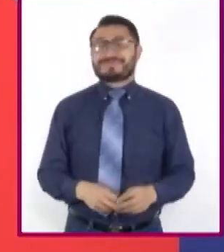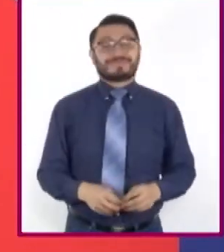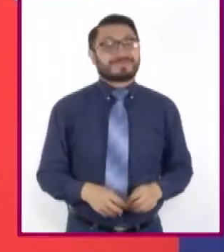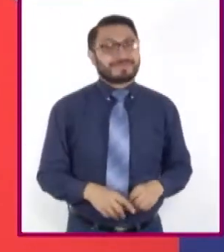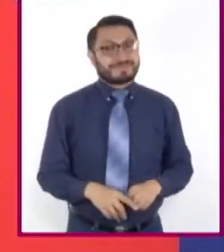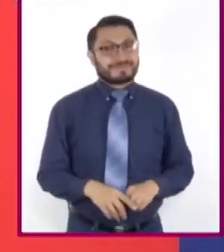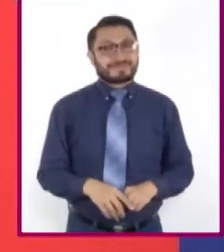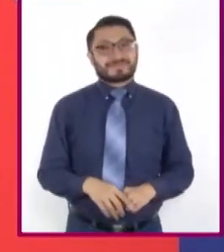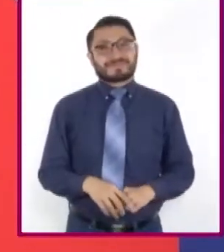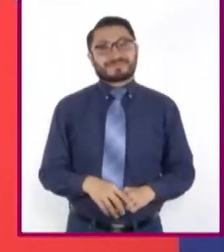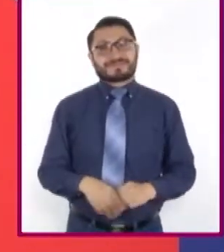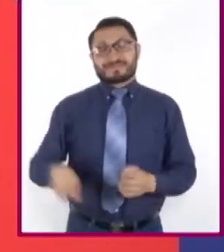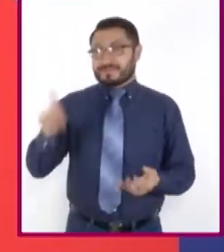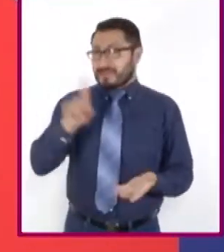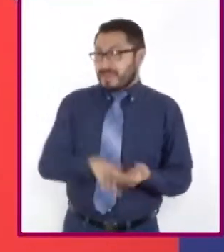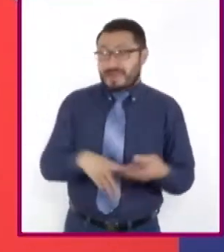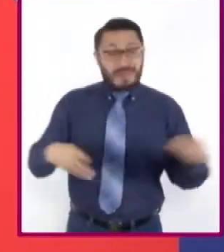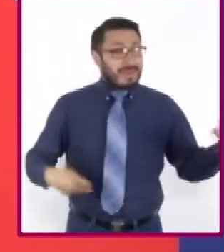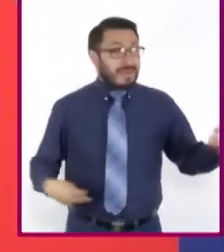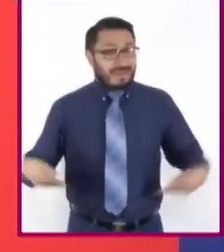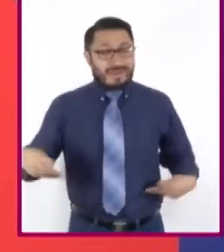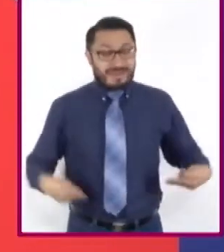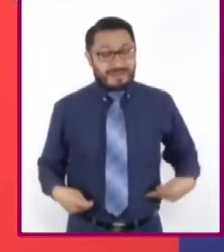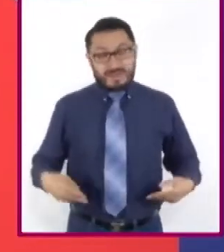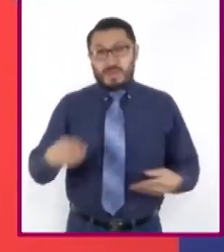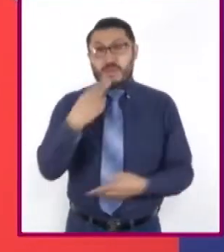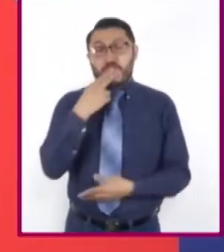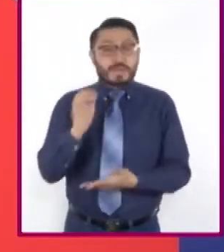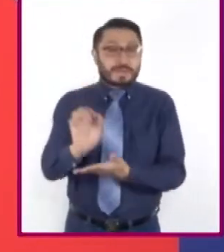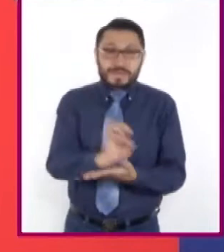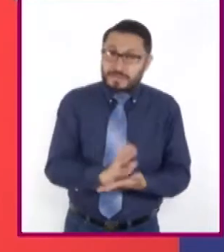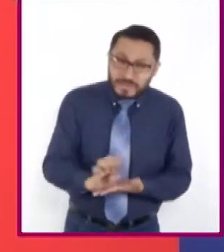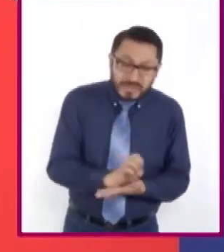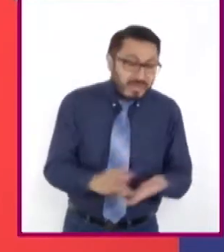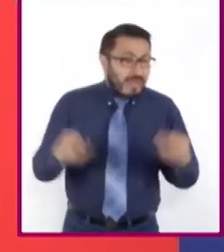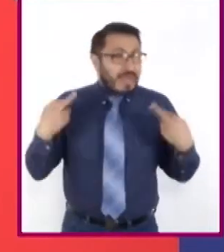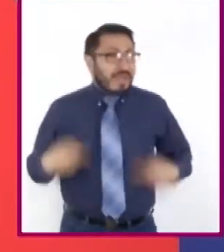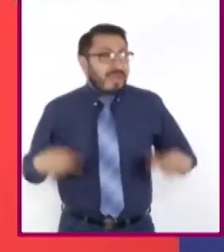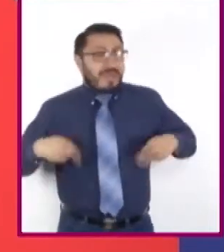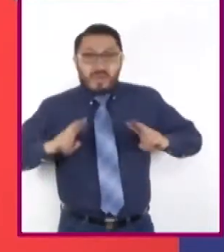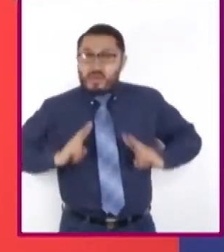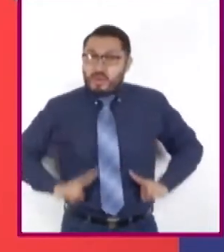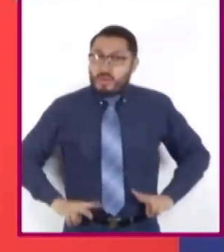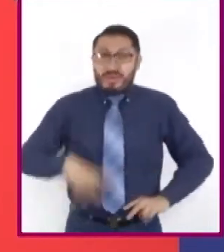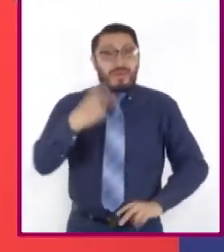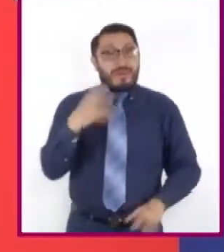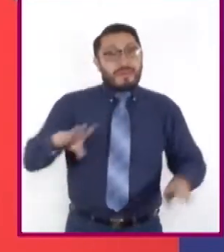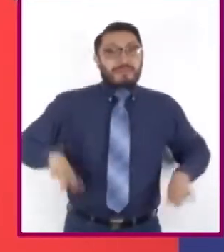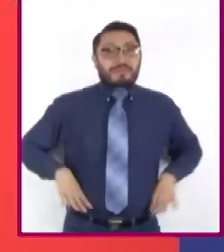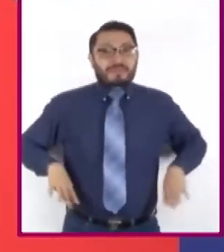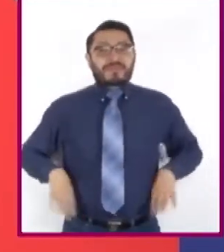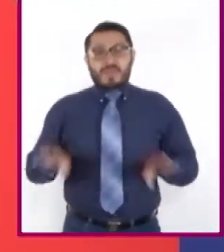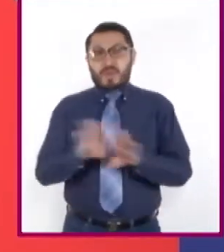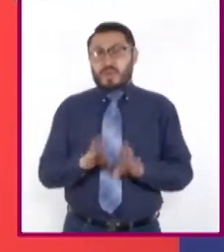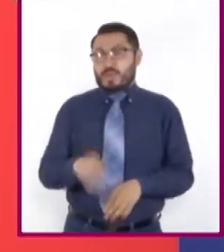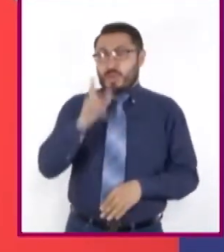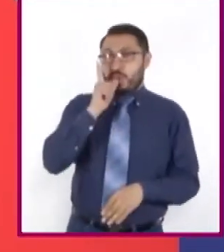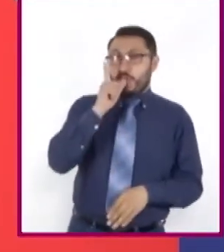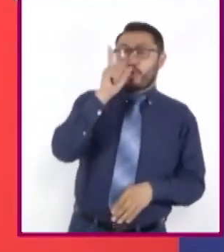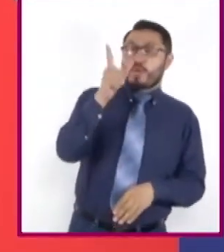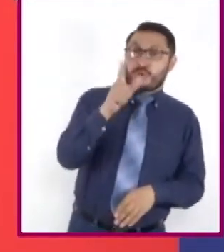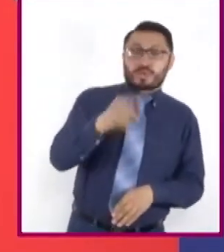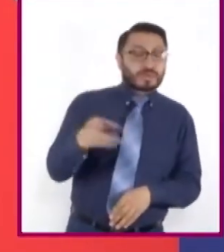teatro se logra con la ayuda de la escenografía y el vestuario. Estos elementos se ayudan de la luz y el sonido,